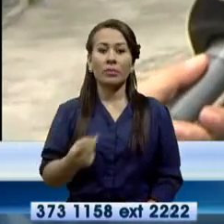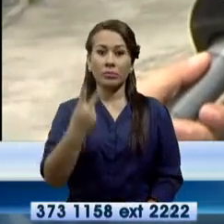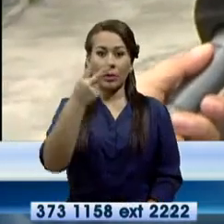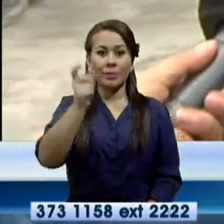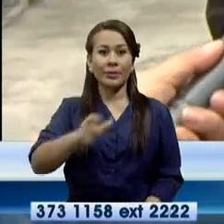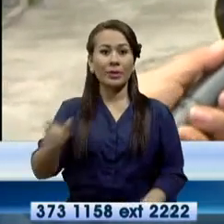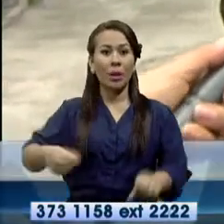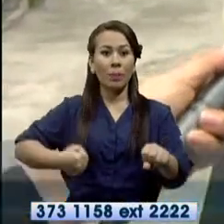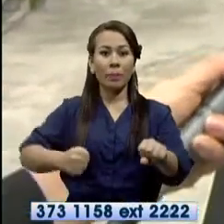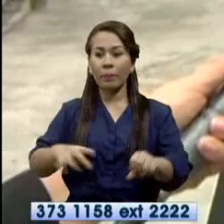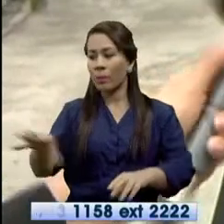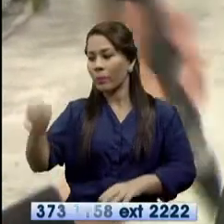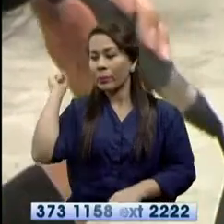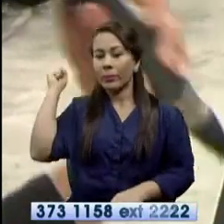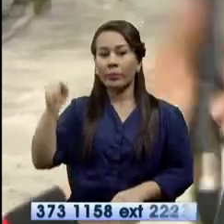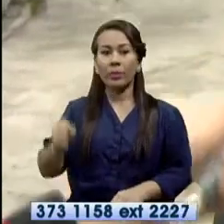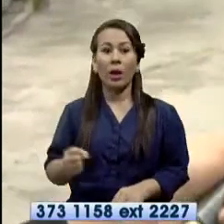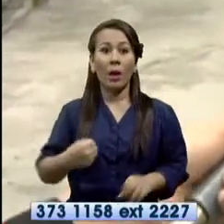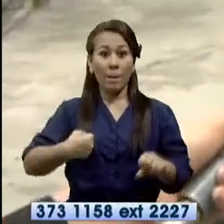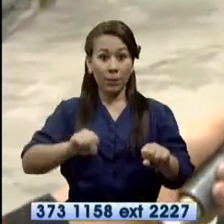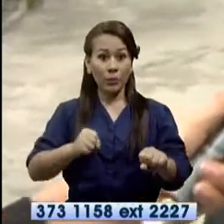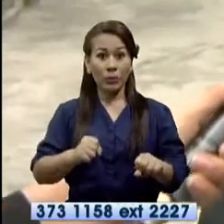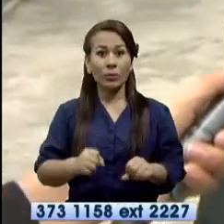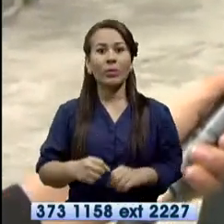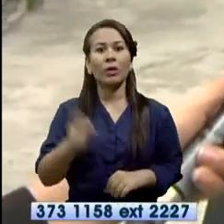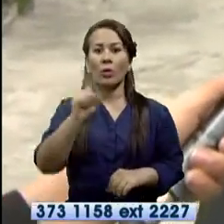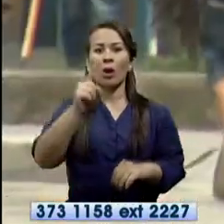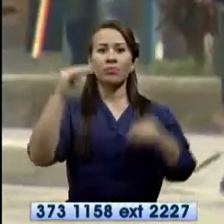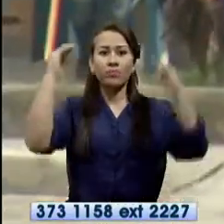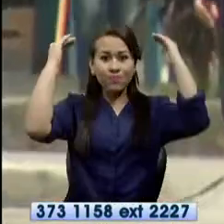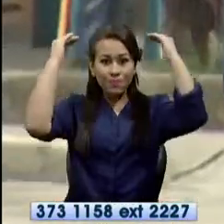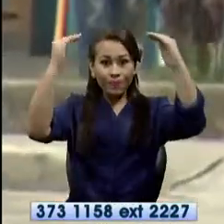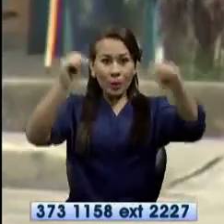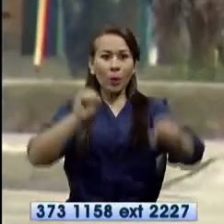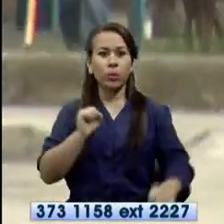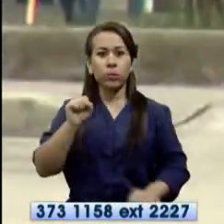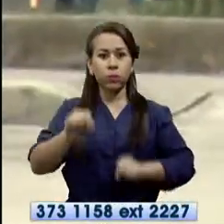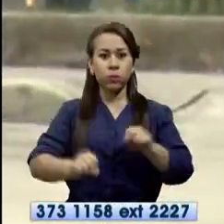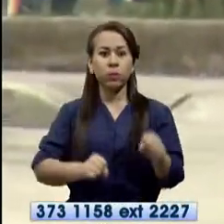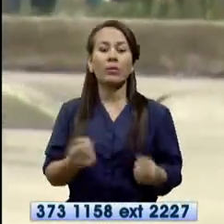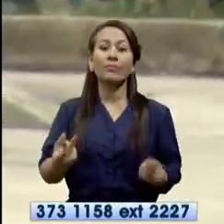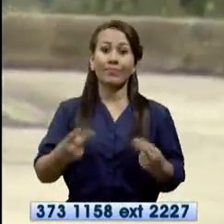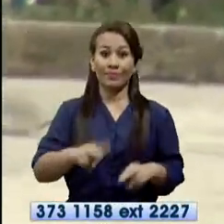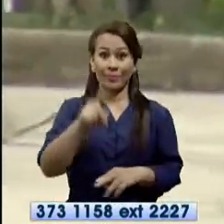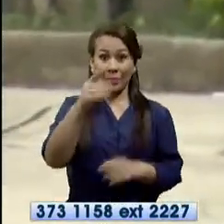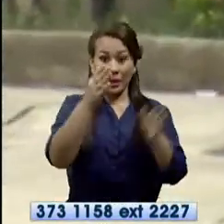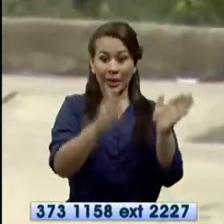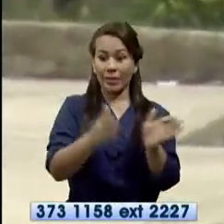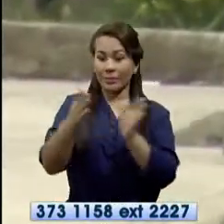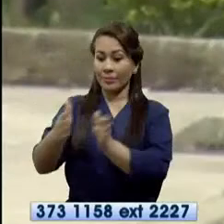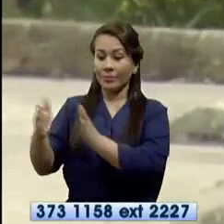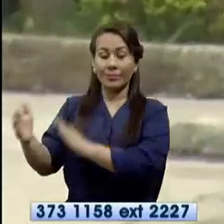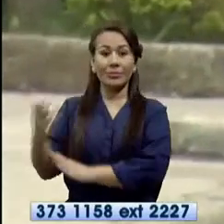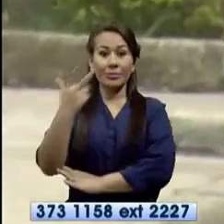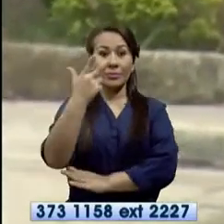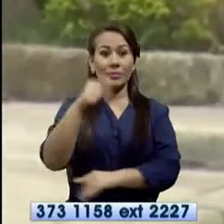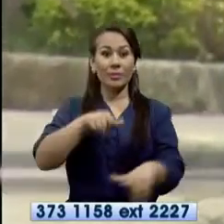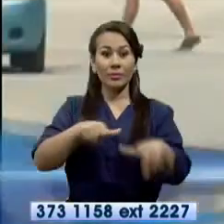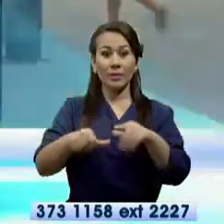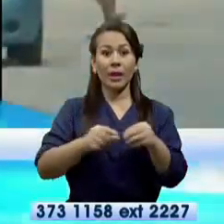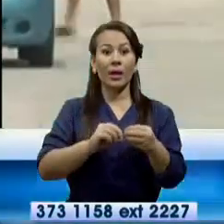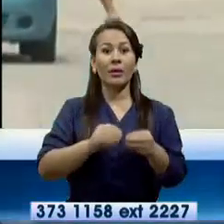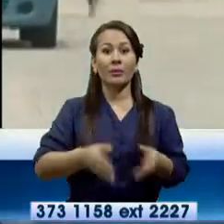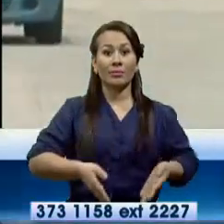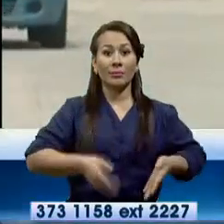Dos, andaban dos. ¿En una moto? En trisimoto. Indican que en ninguna de las tres etapas de Los Vergeles hay una